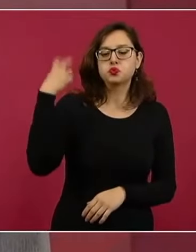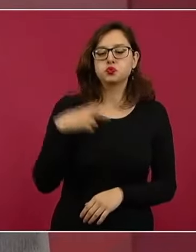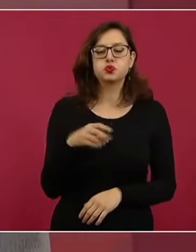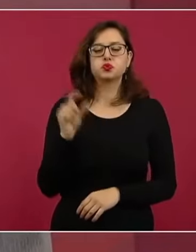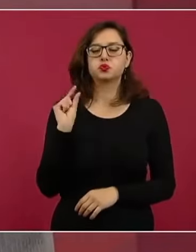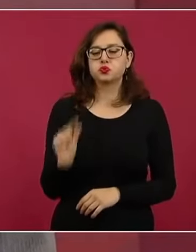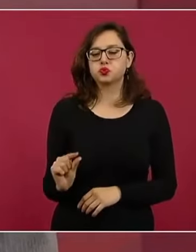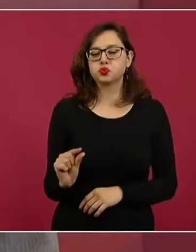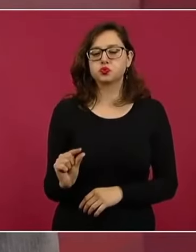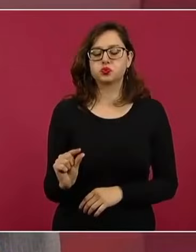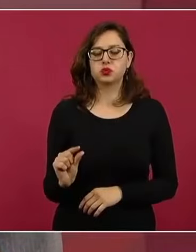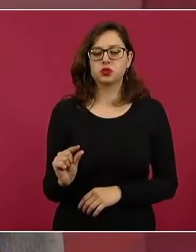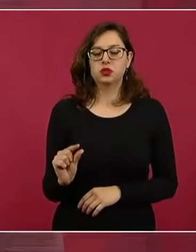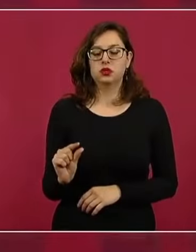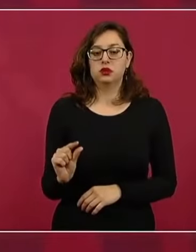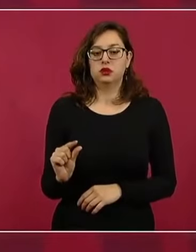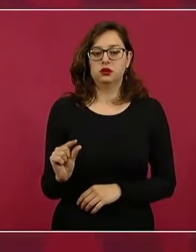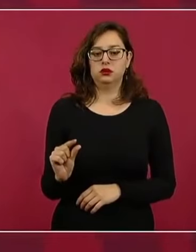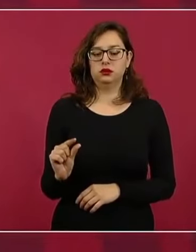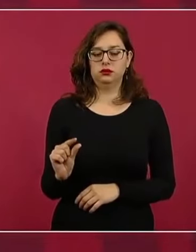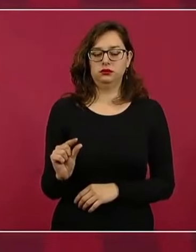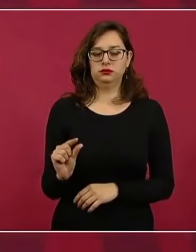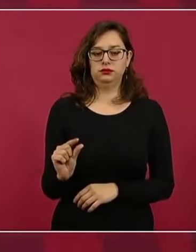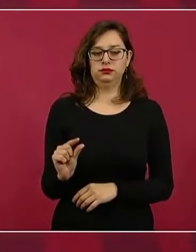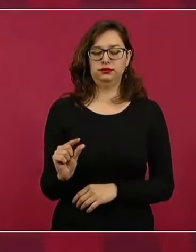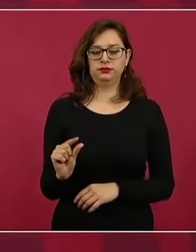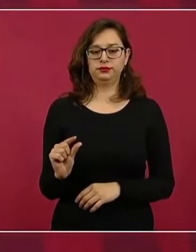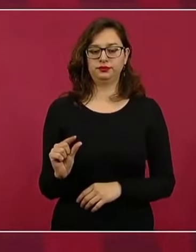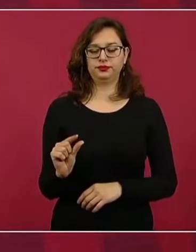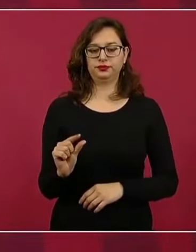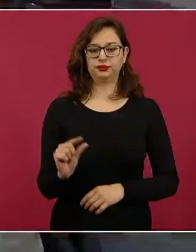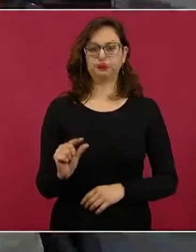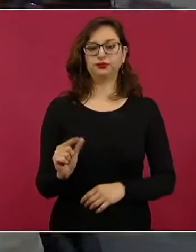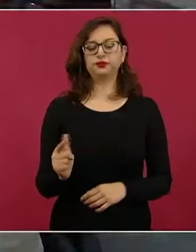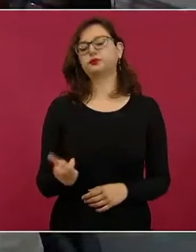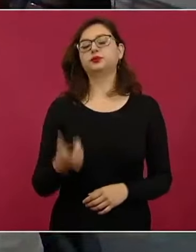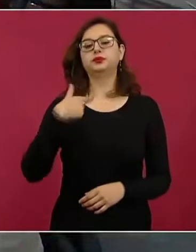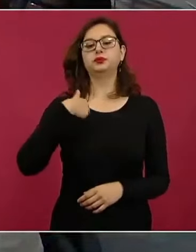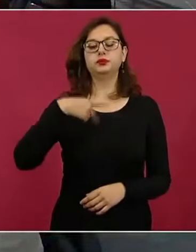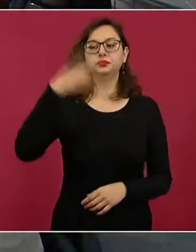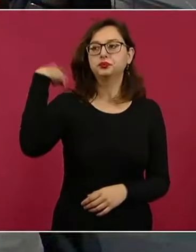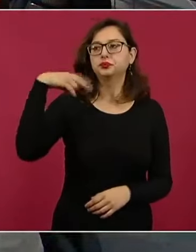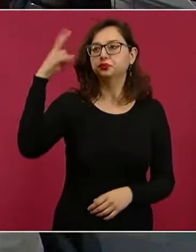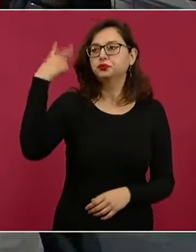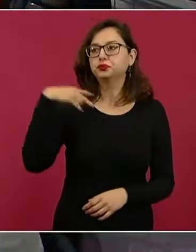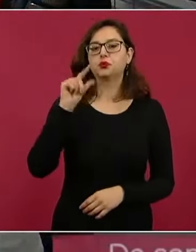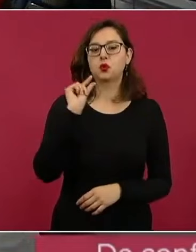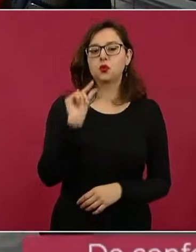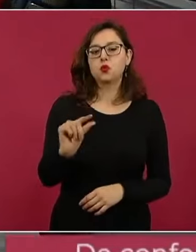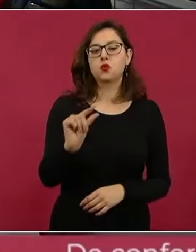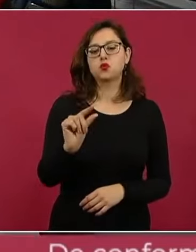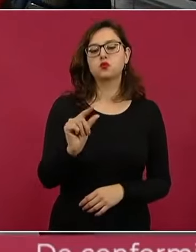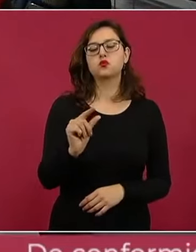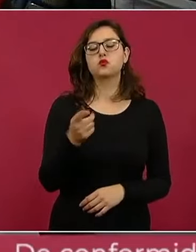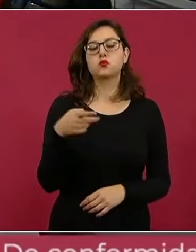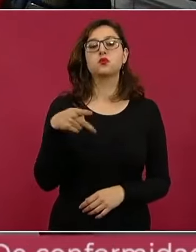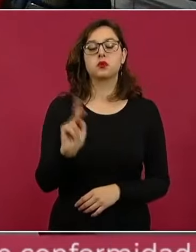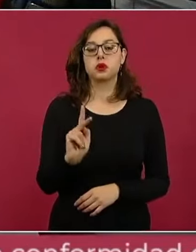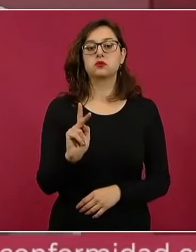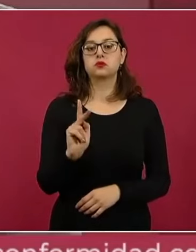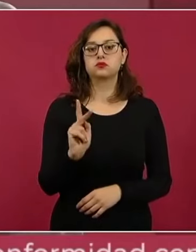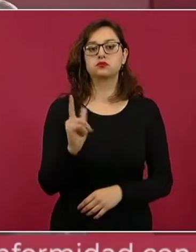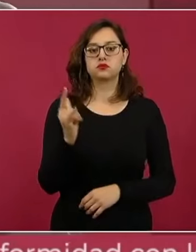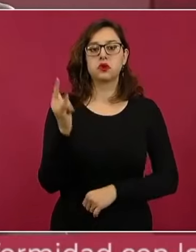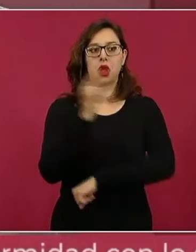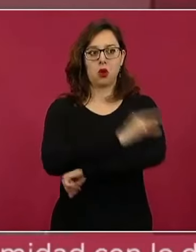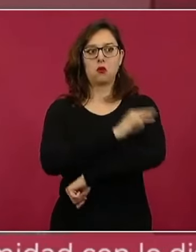acostumbro a viajar mucho, pero los aeropuertos